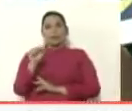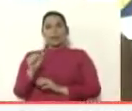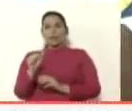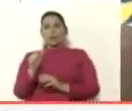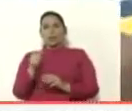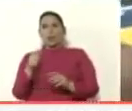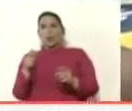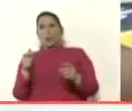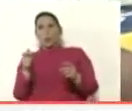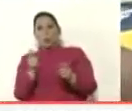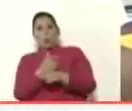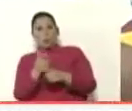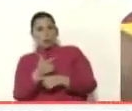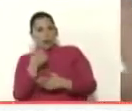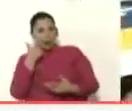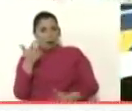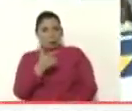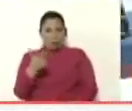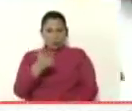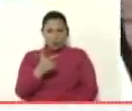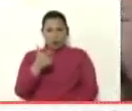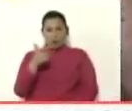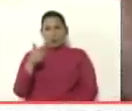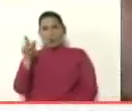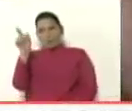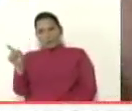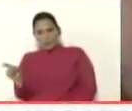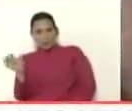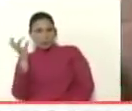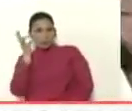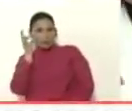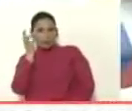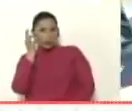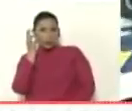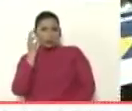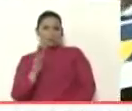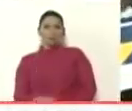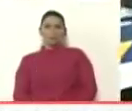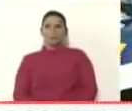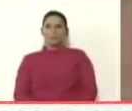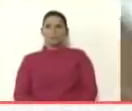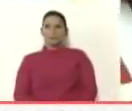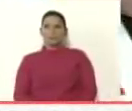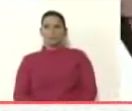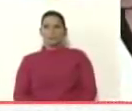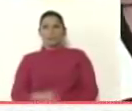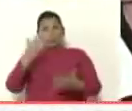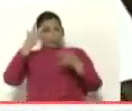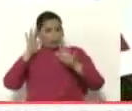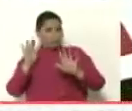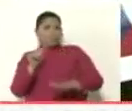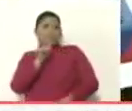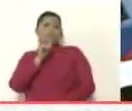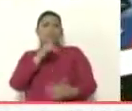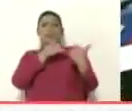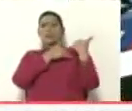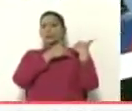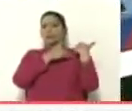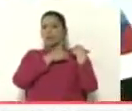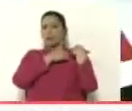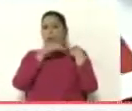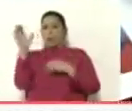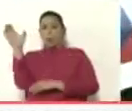señora Rosana de Cúcuta, Rosana Barrera. resulta que quienes eran responsables en Cúcuta